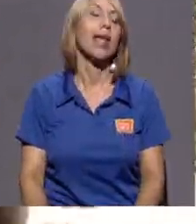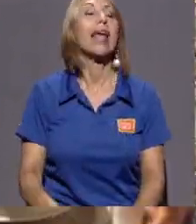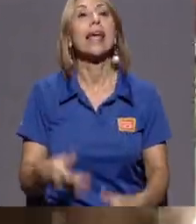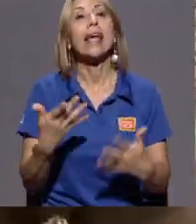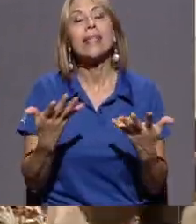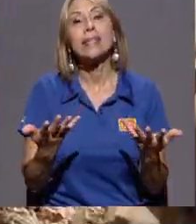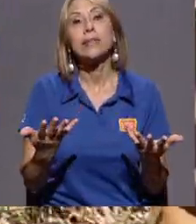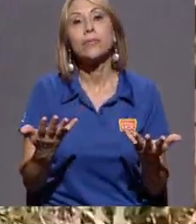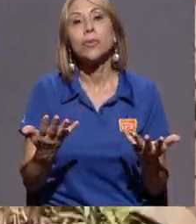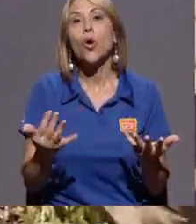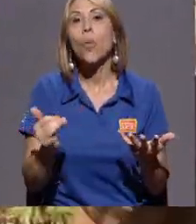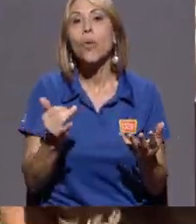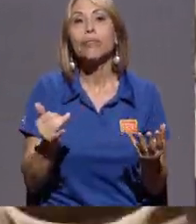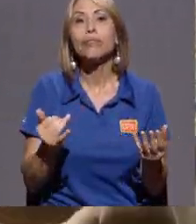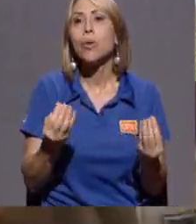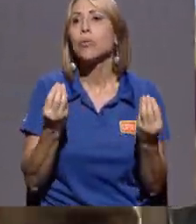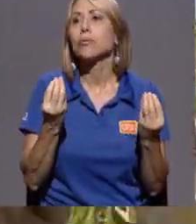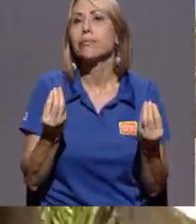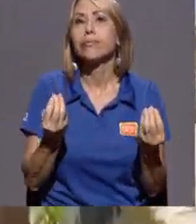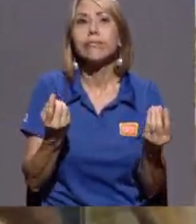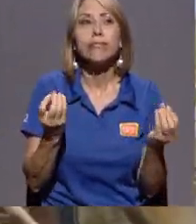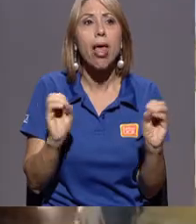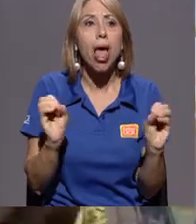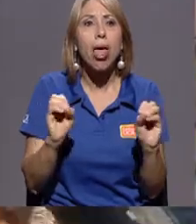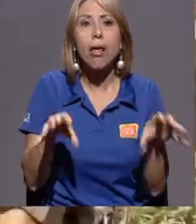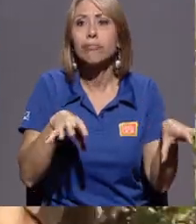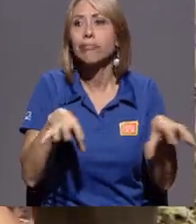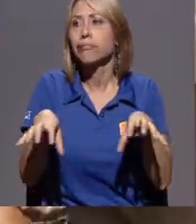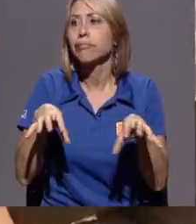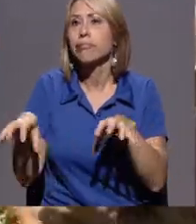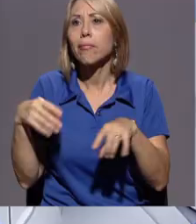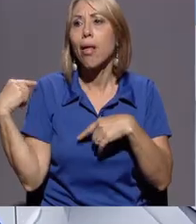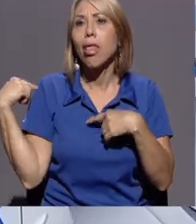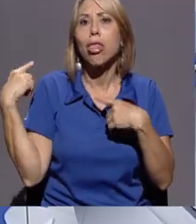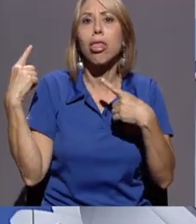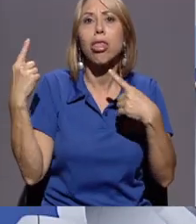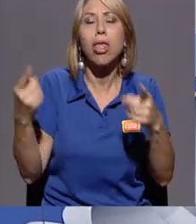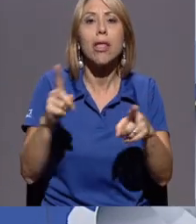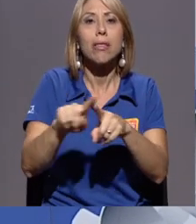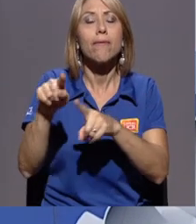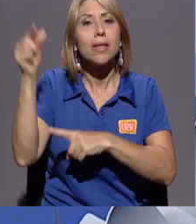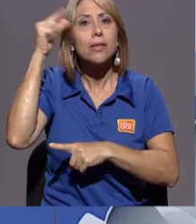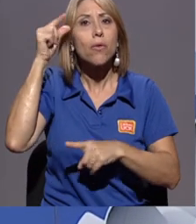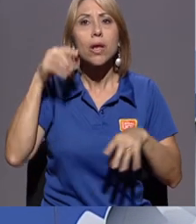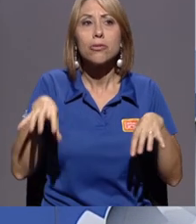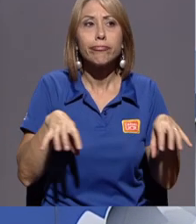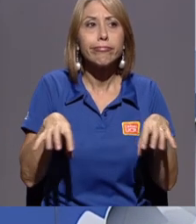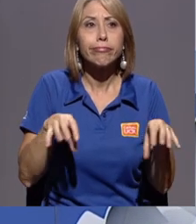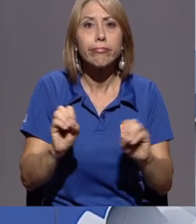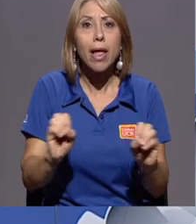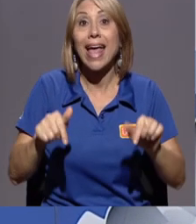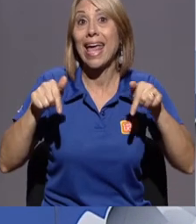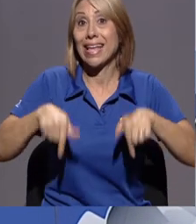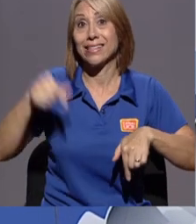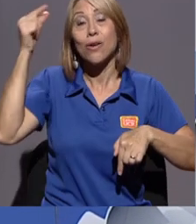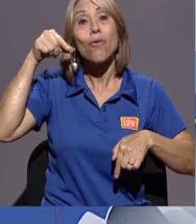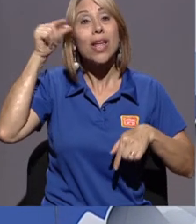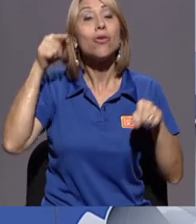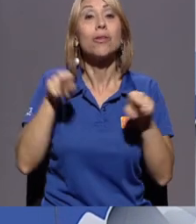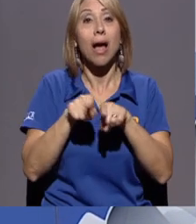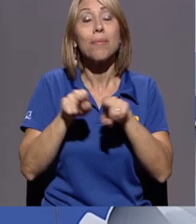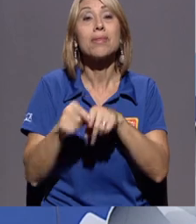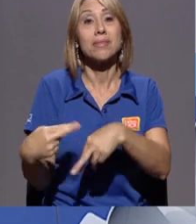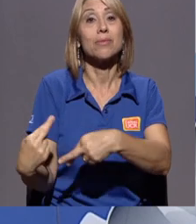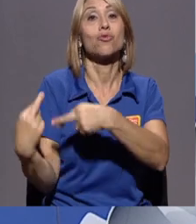acumulación, digamos, de inactividad o de inacción de los gobiernos. Este gobierno, me parece a que también está, digamos, es